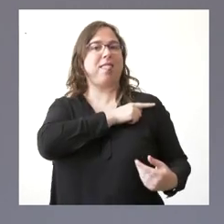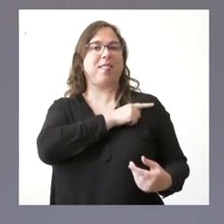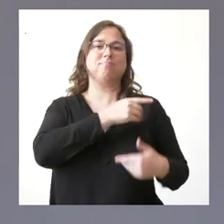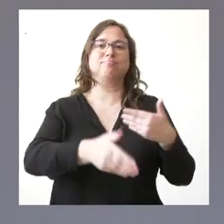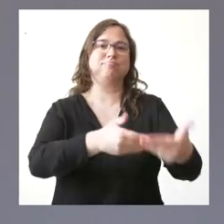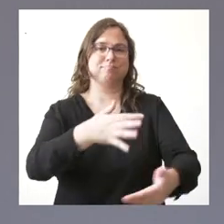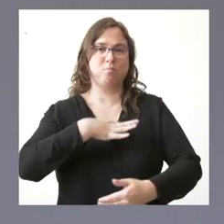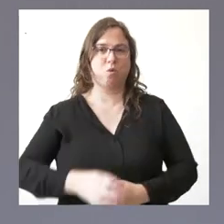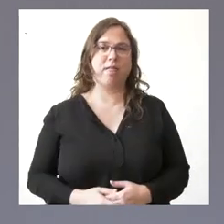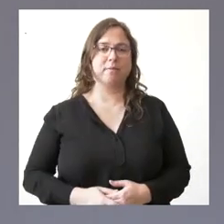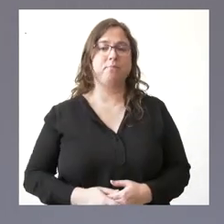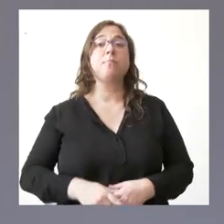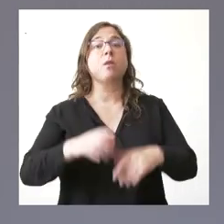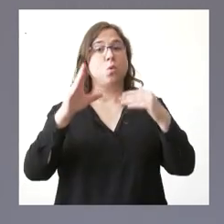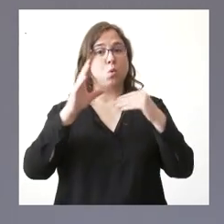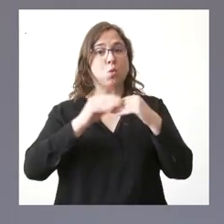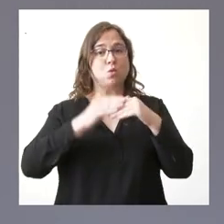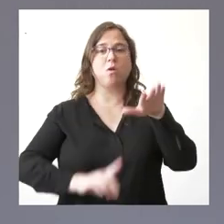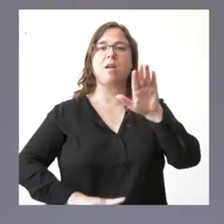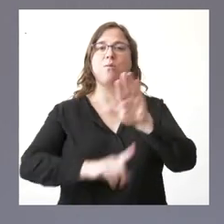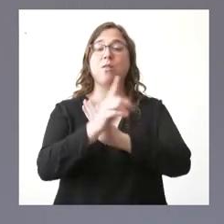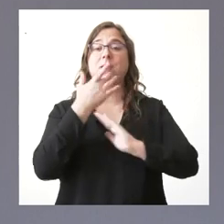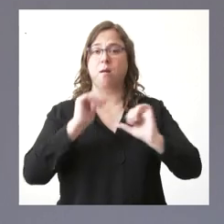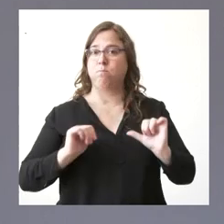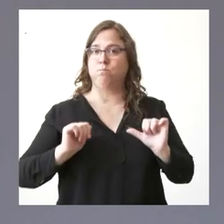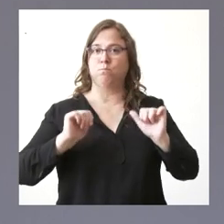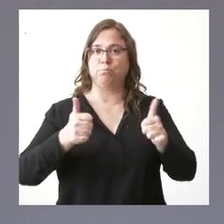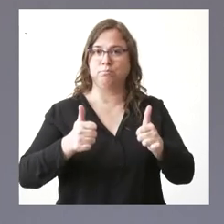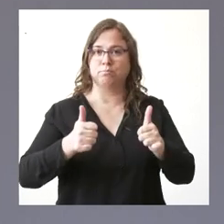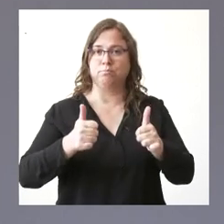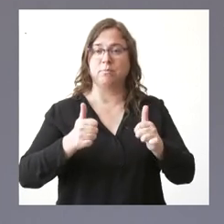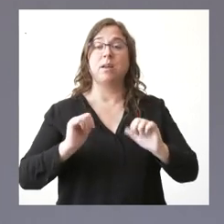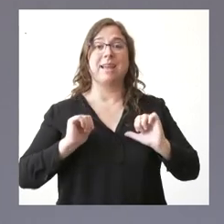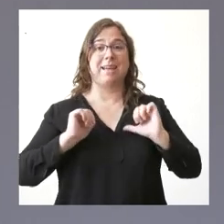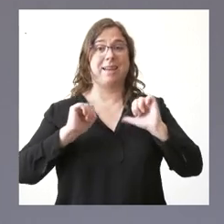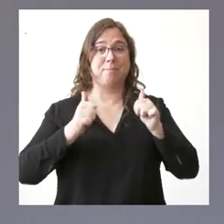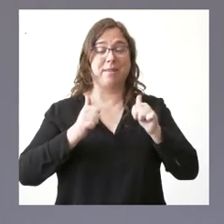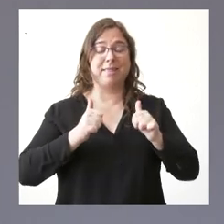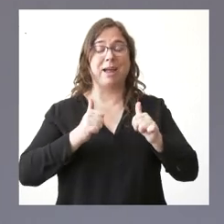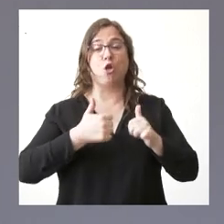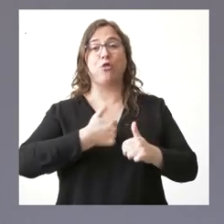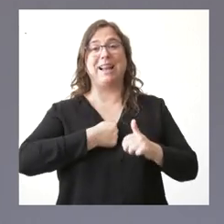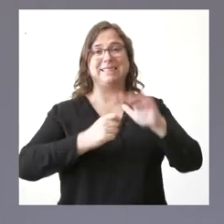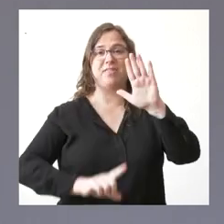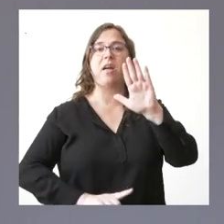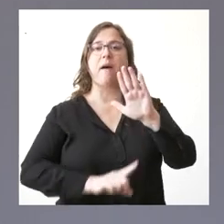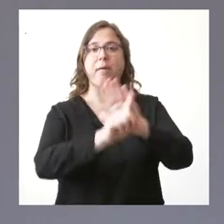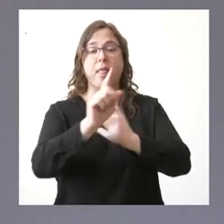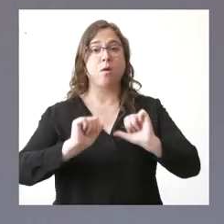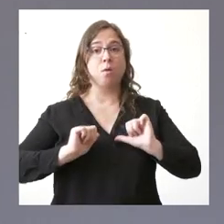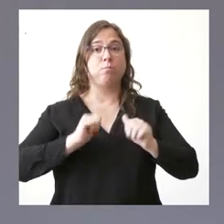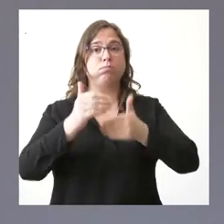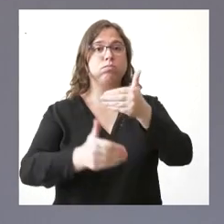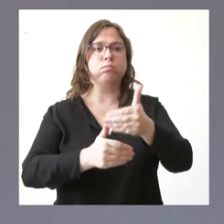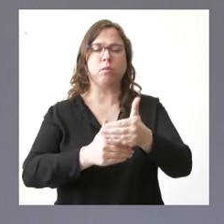La evolución de los usuarios, desde que empezamos a implantar la teleasistencia avanzada, está